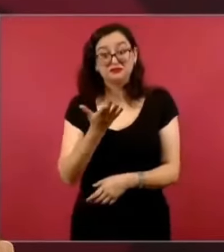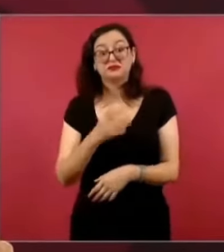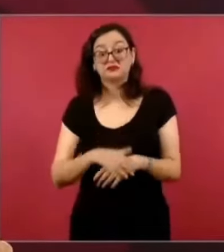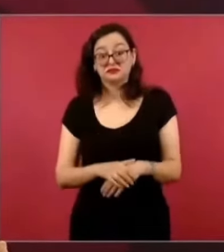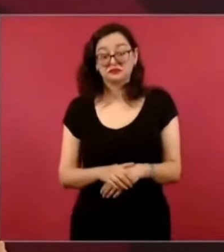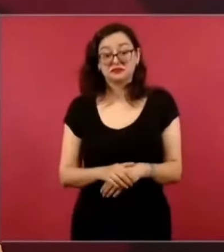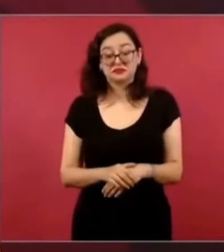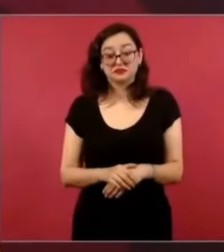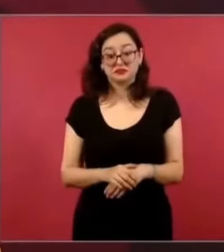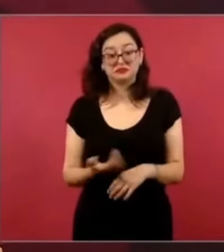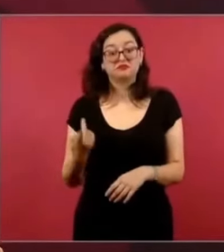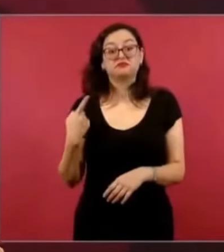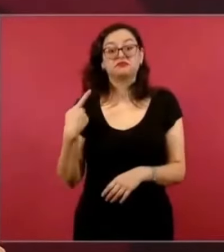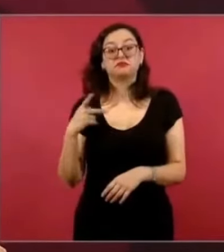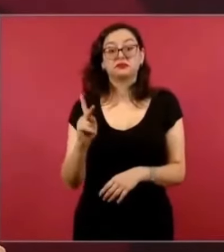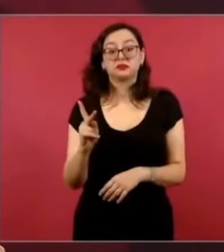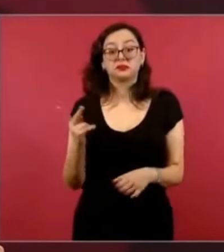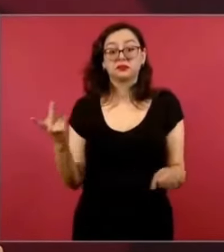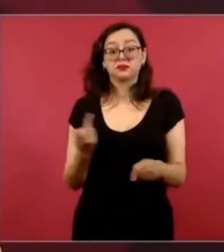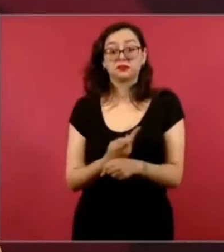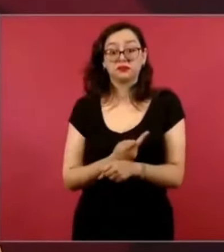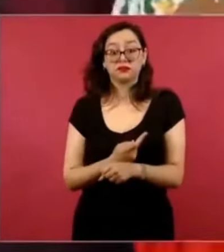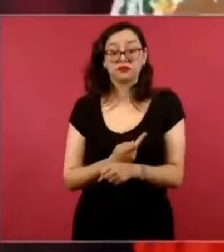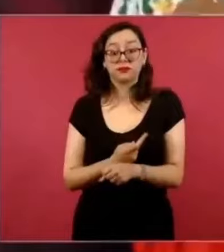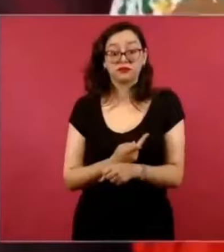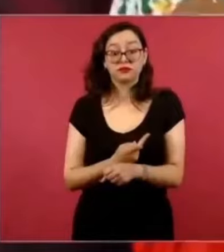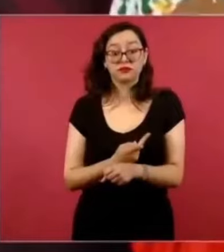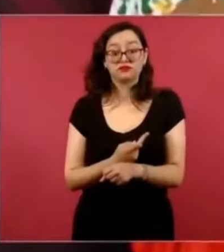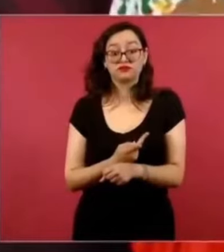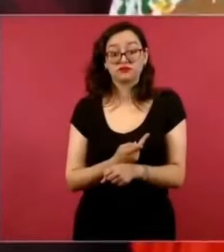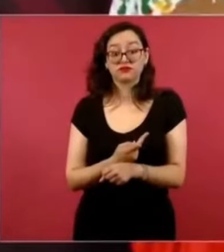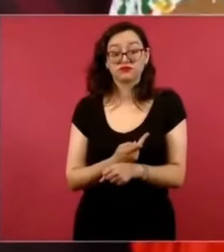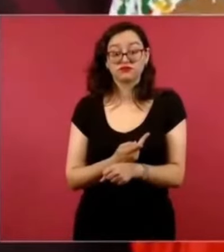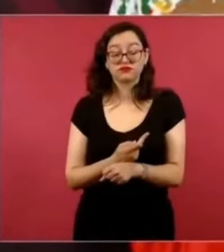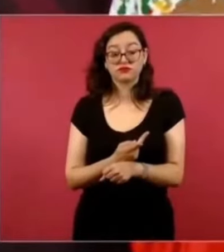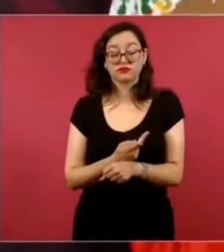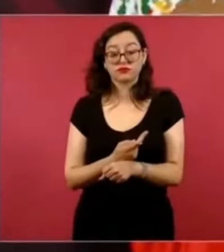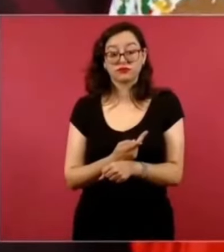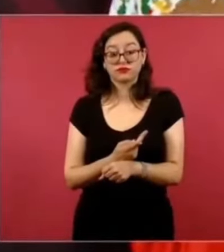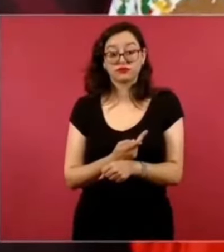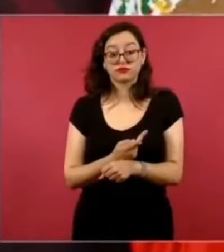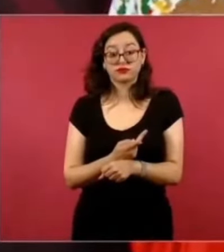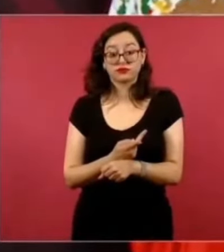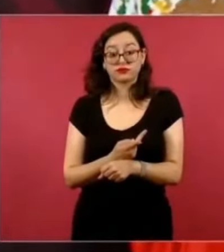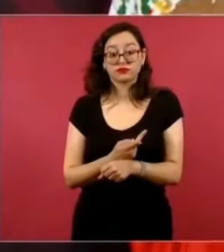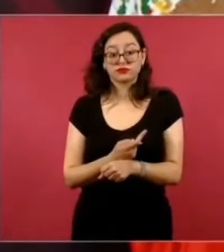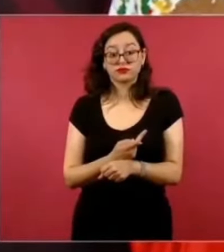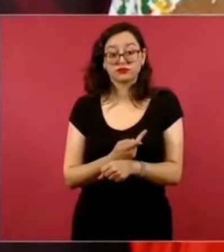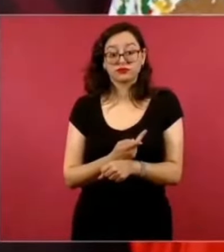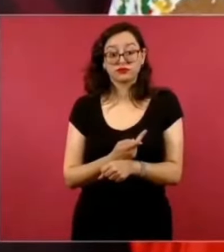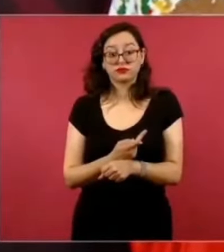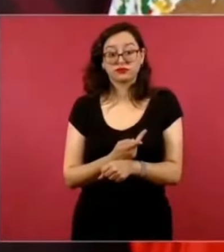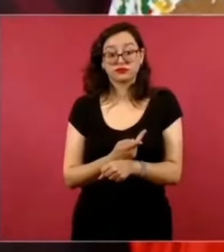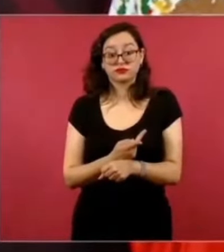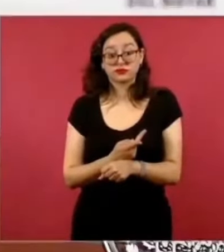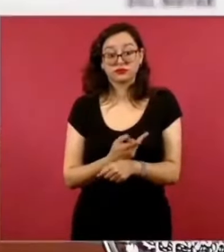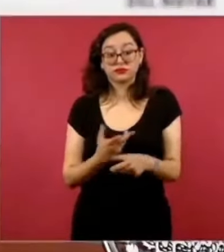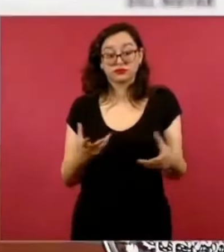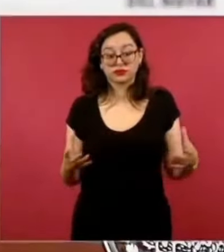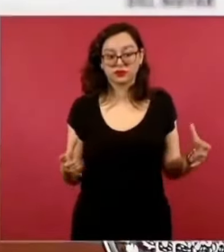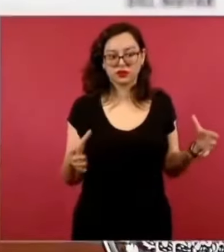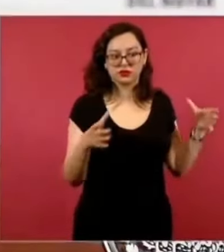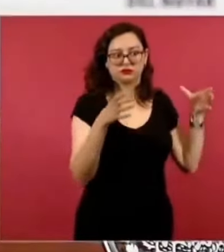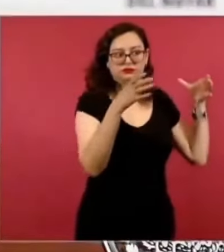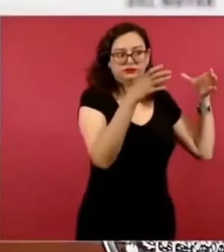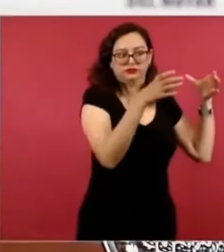tan no les funcionó su idea de crear el bipartidismo